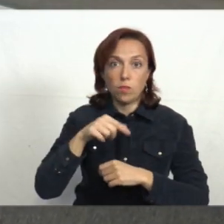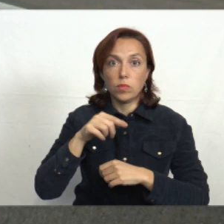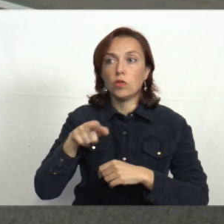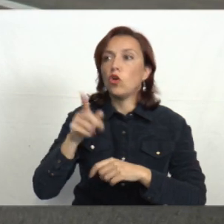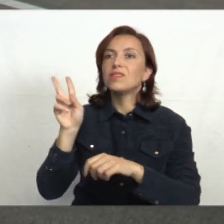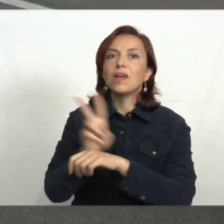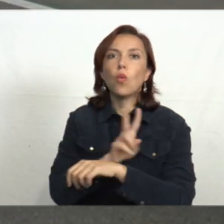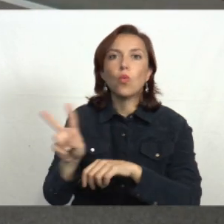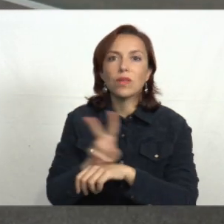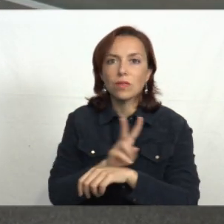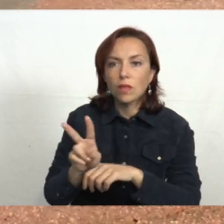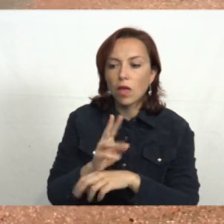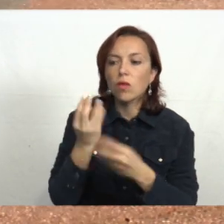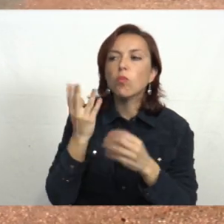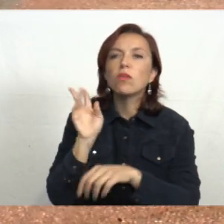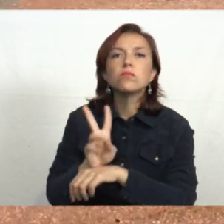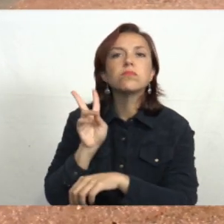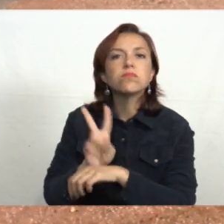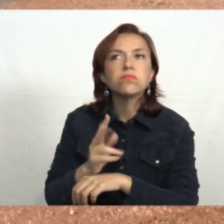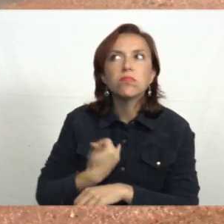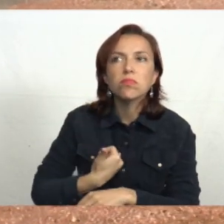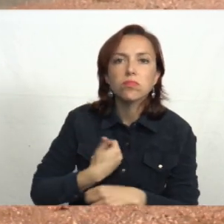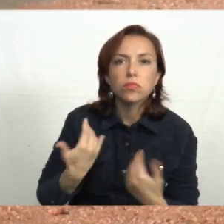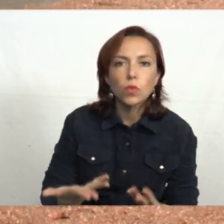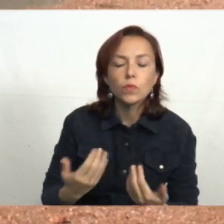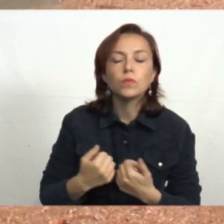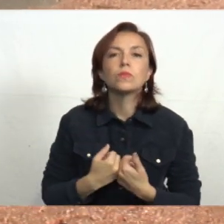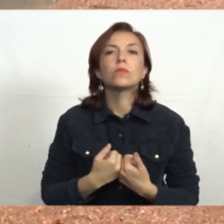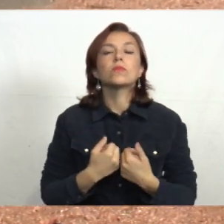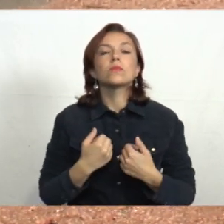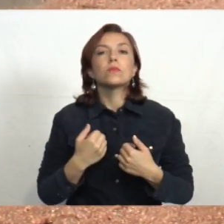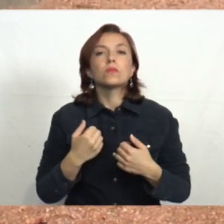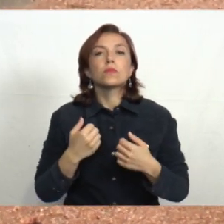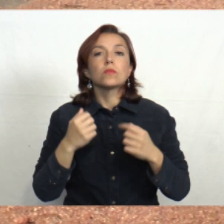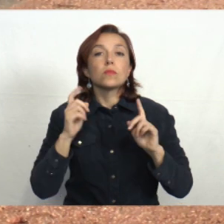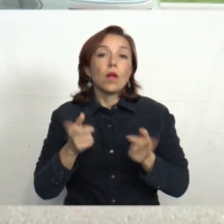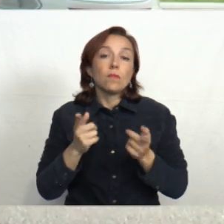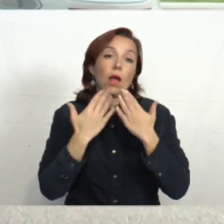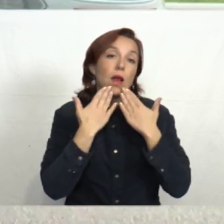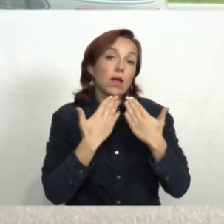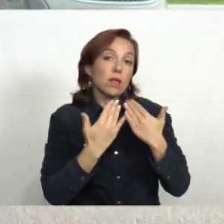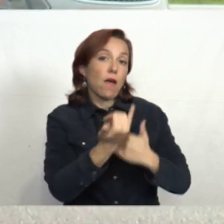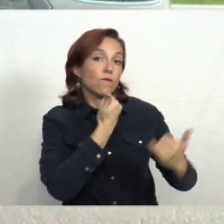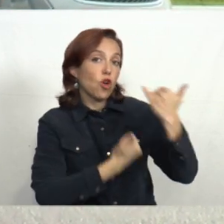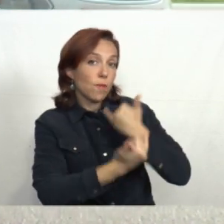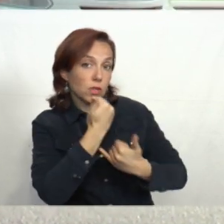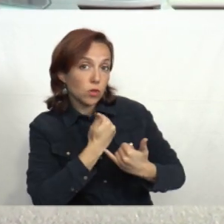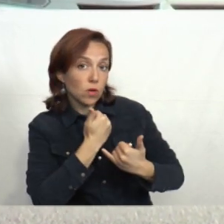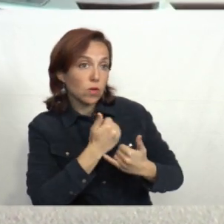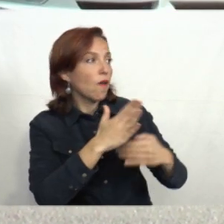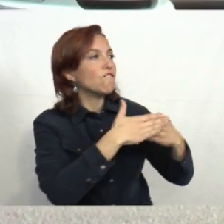estáticos de seguridad, también responden a esa información que recibimos de